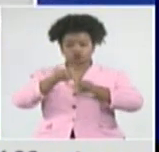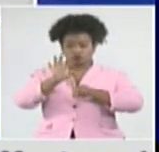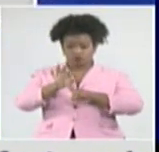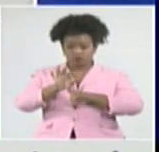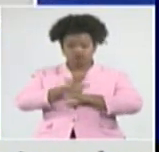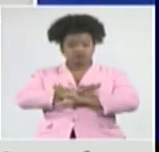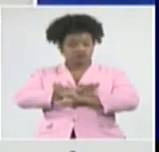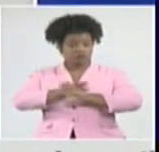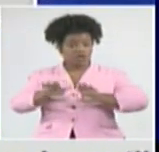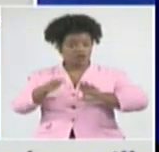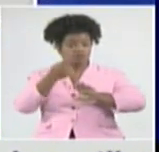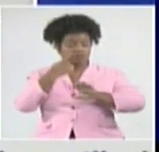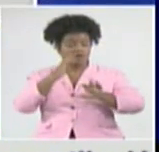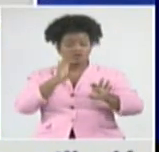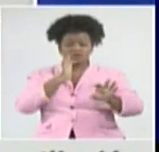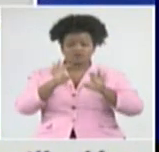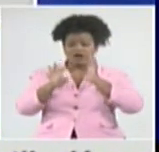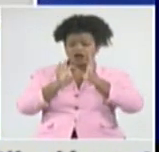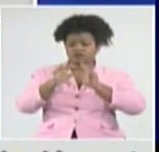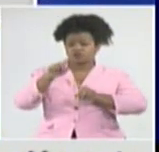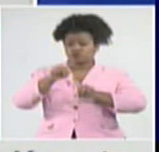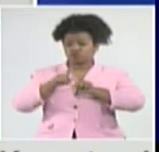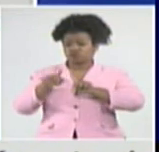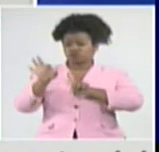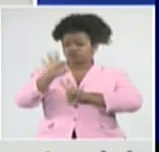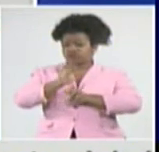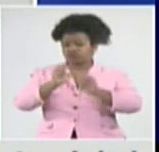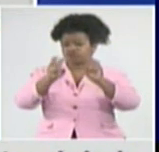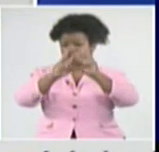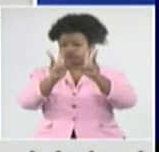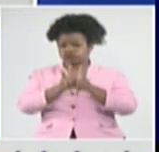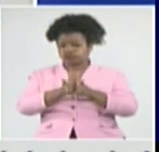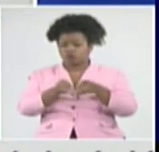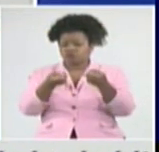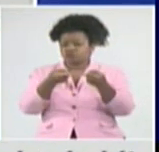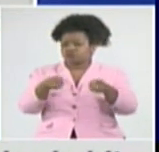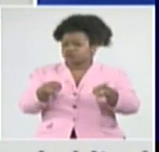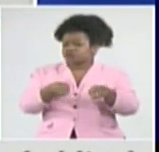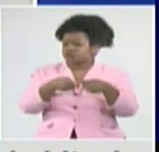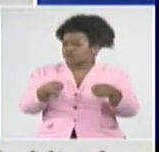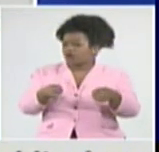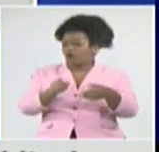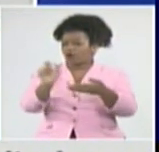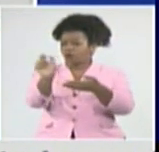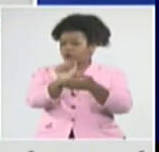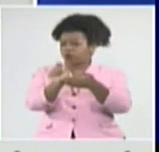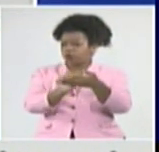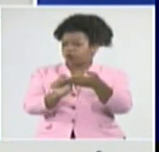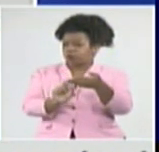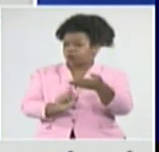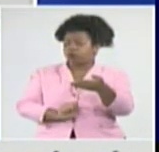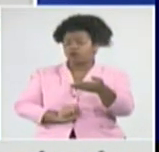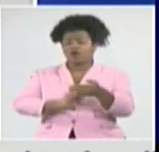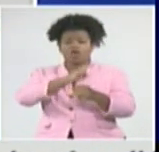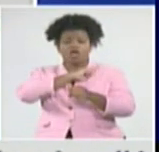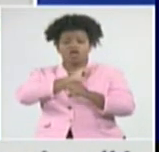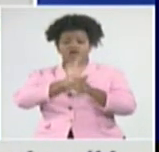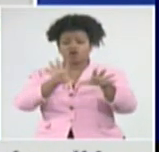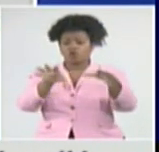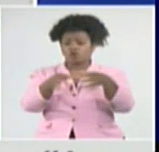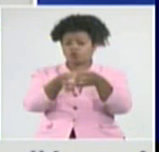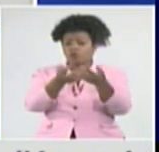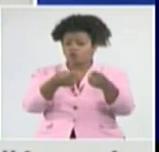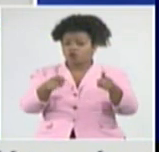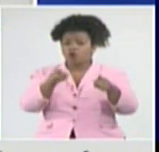se encuentra el homenaje. El músico, compositor, arreglista y director de orquesta cubano, Adalberto Álvarez, falleció